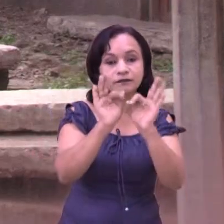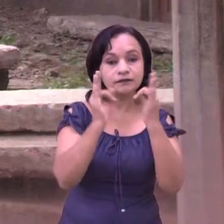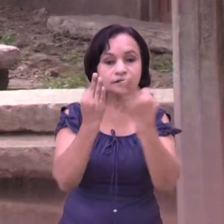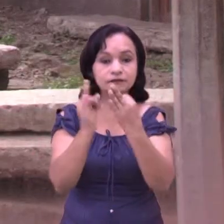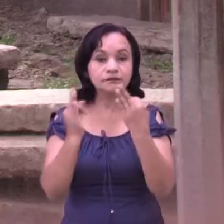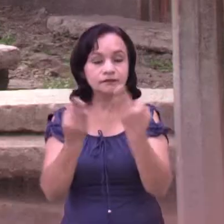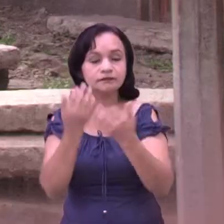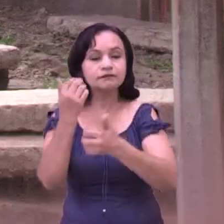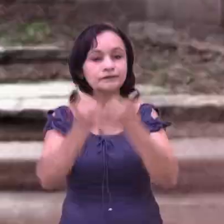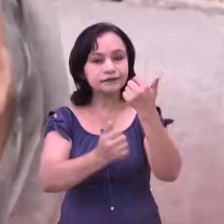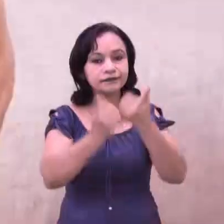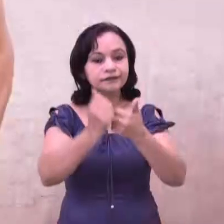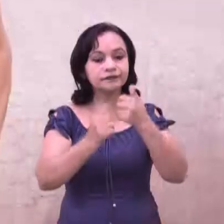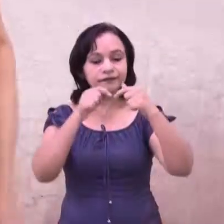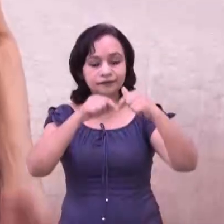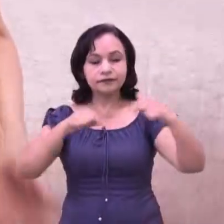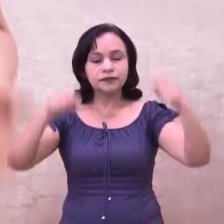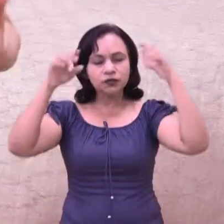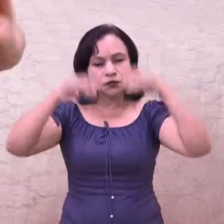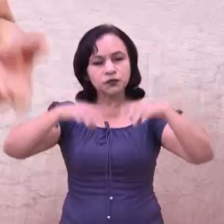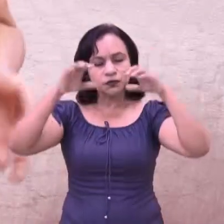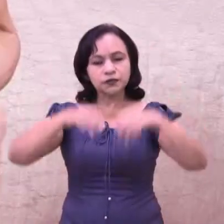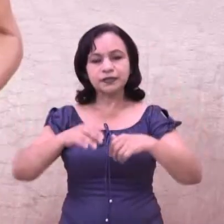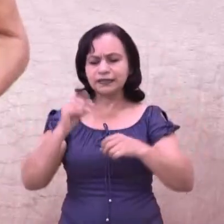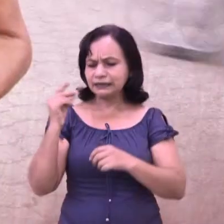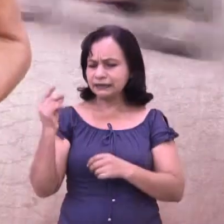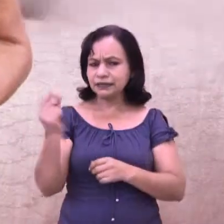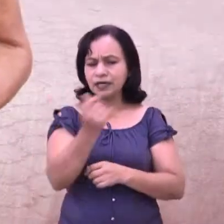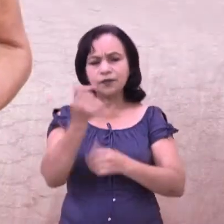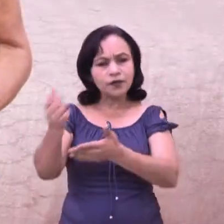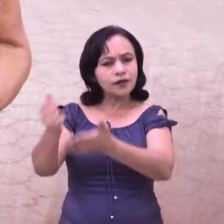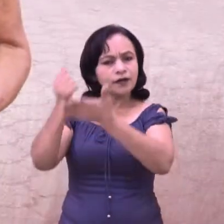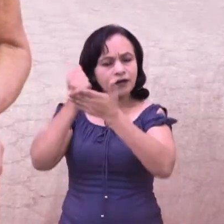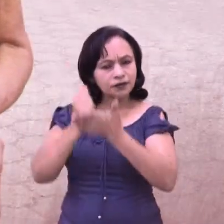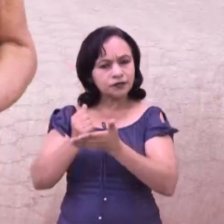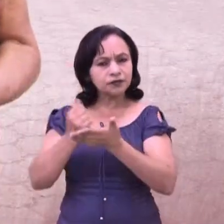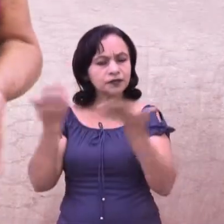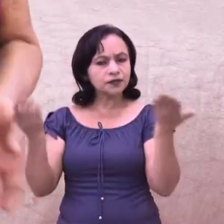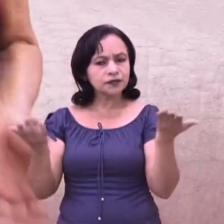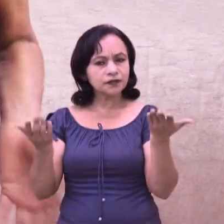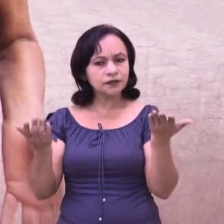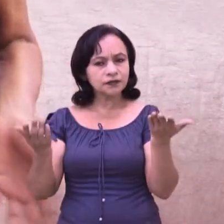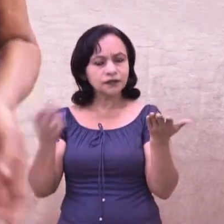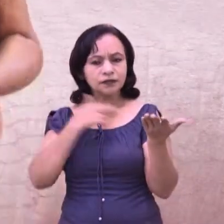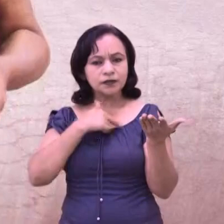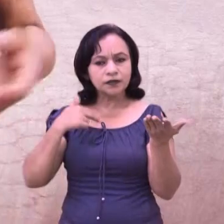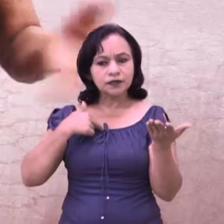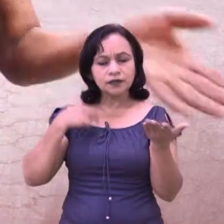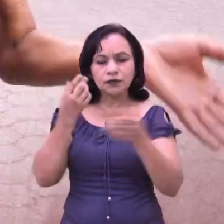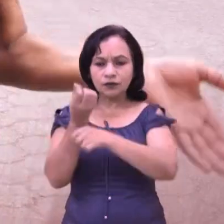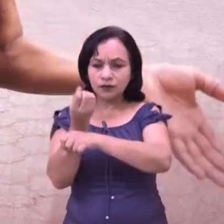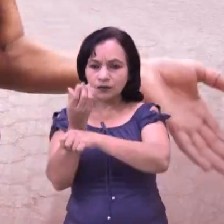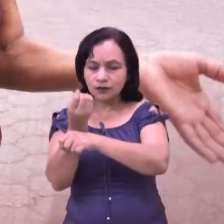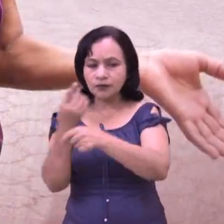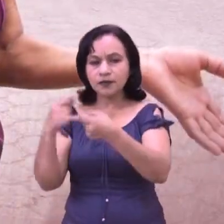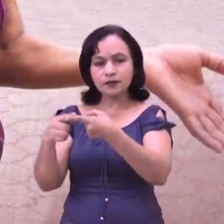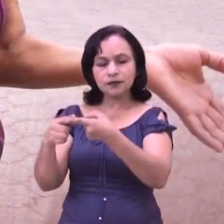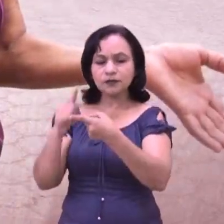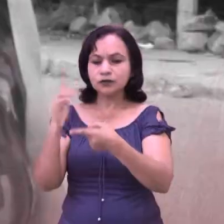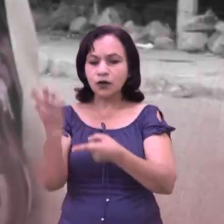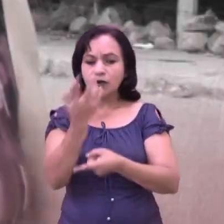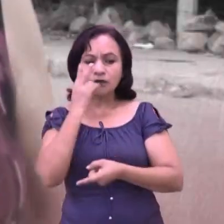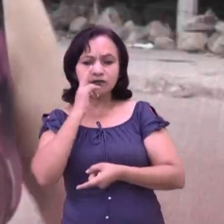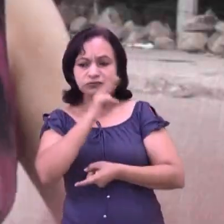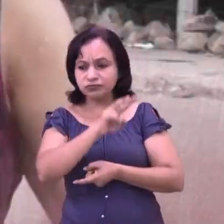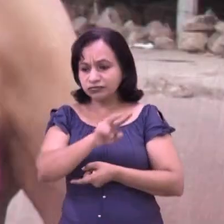afectadas en la lluvia. Claro, ahí nomás vino la alcaldía, ya vinieron los de la alcaldía, vinieron a ver todo eso, ya